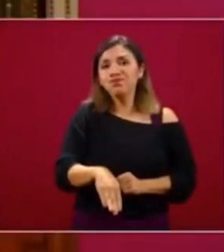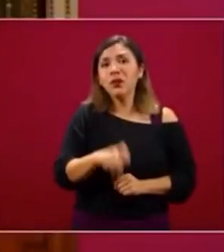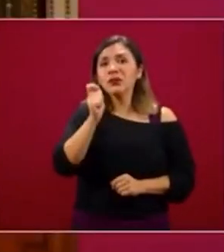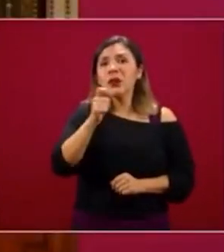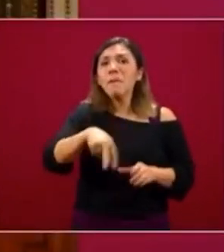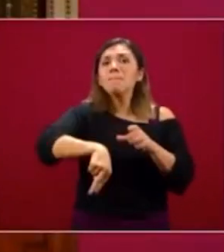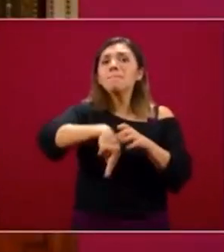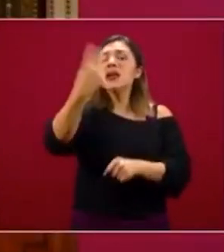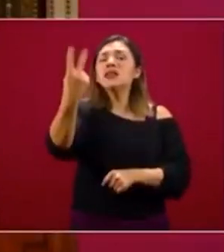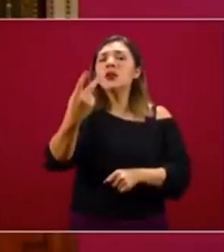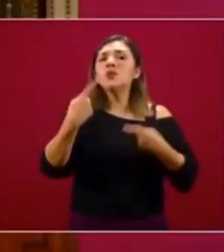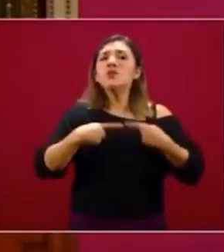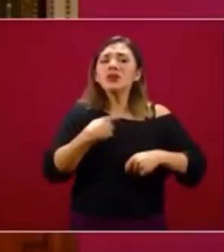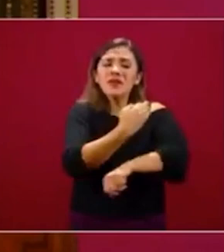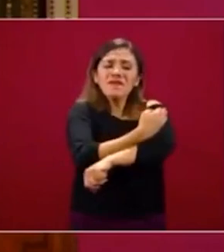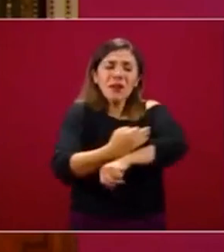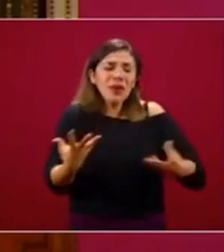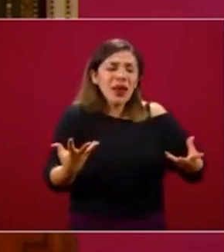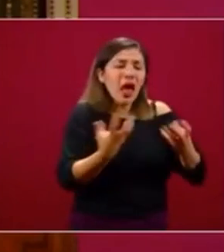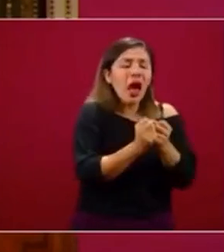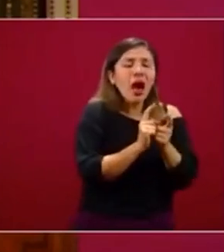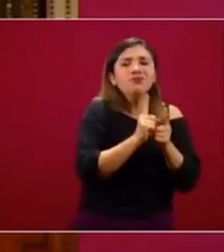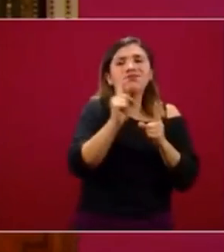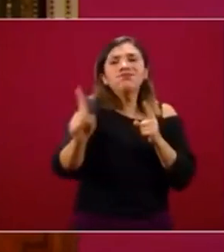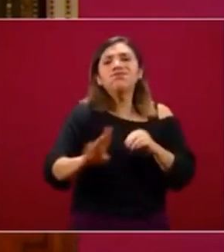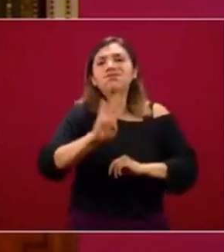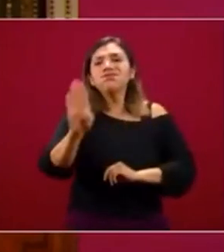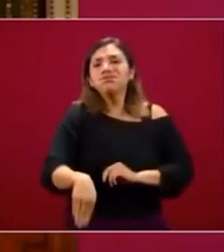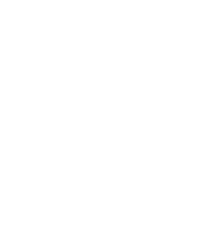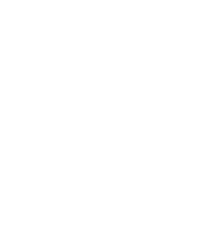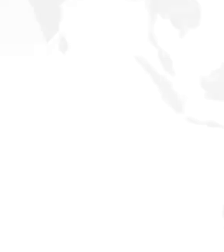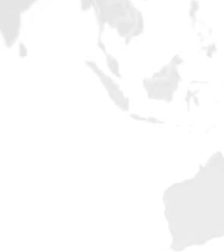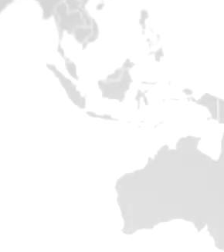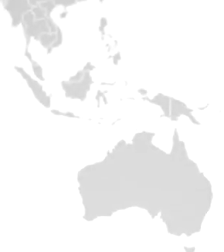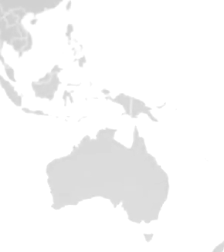vacío que queda en una familia, es un proyecto que quedó truncado.